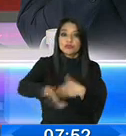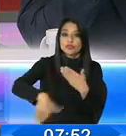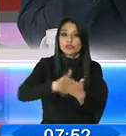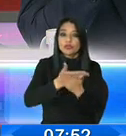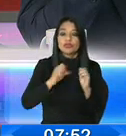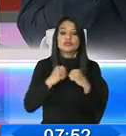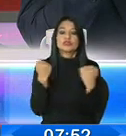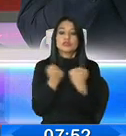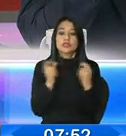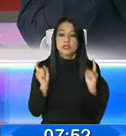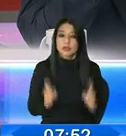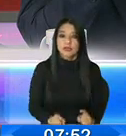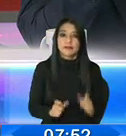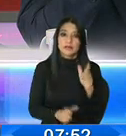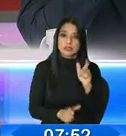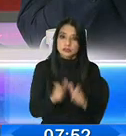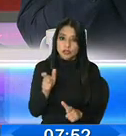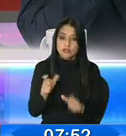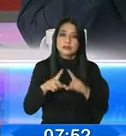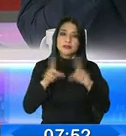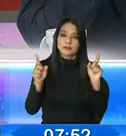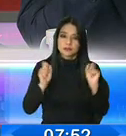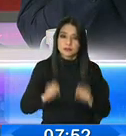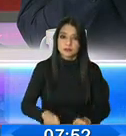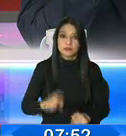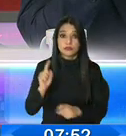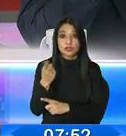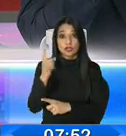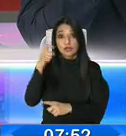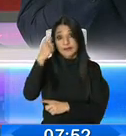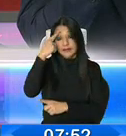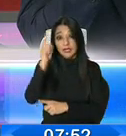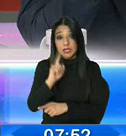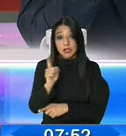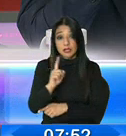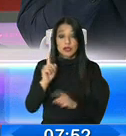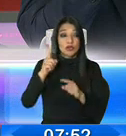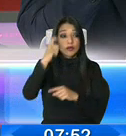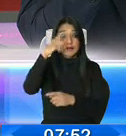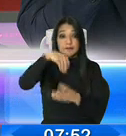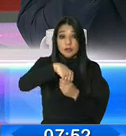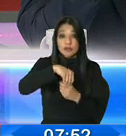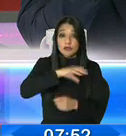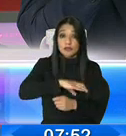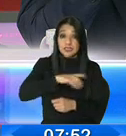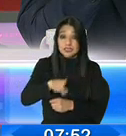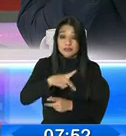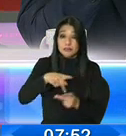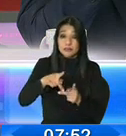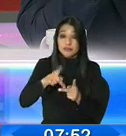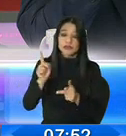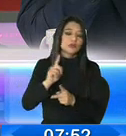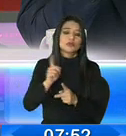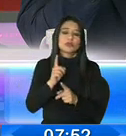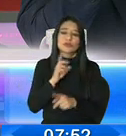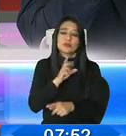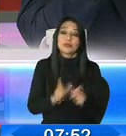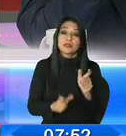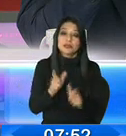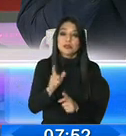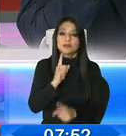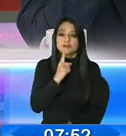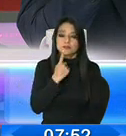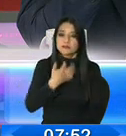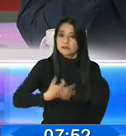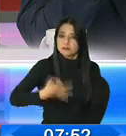sociedad civil, de la gente, de las empresas, no solamente del gobierno nacional ni de los gobiernos locales, sino también de las personas, de esa disciplina